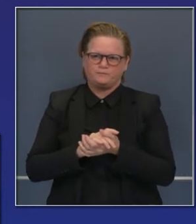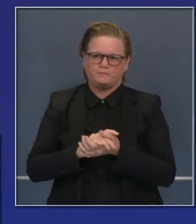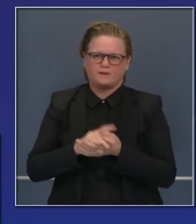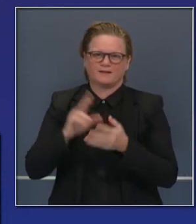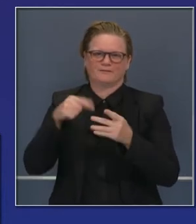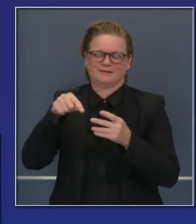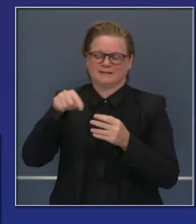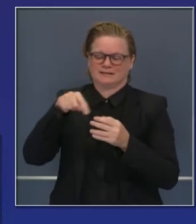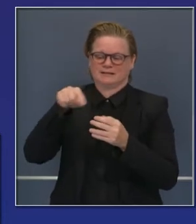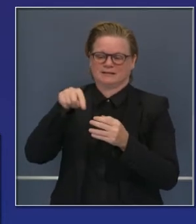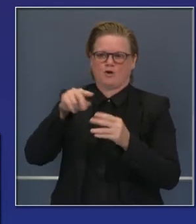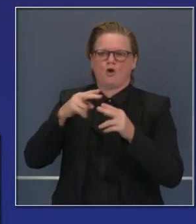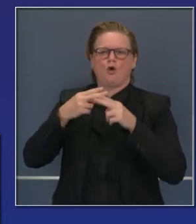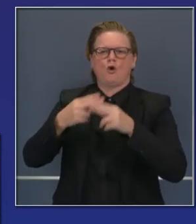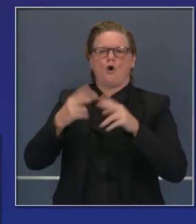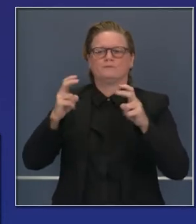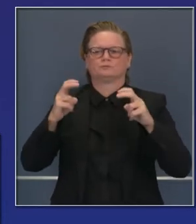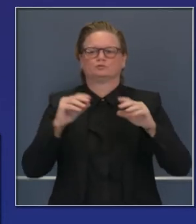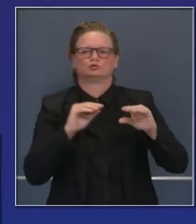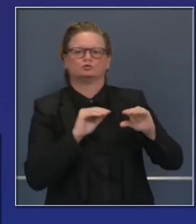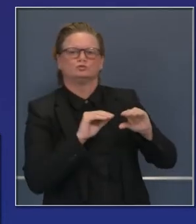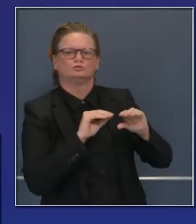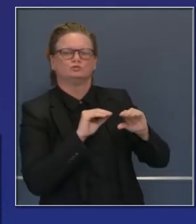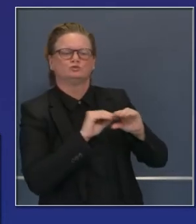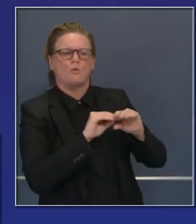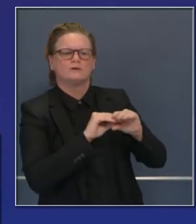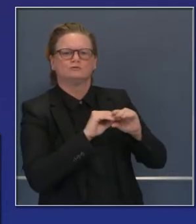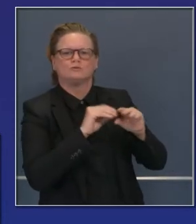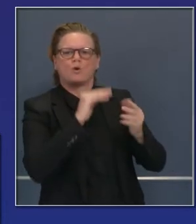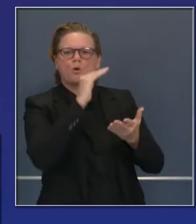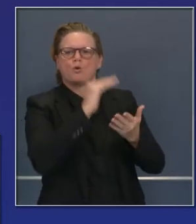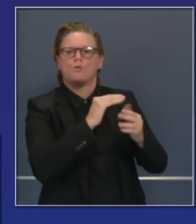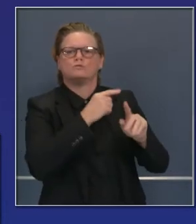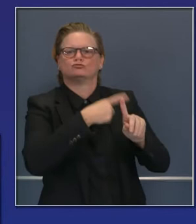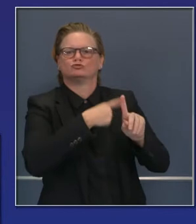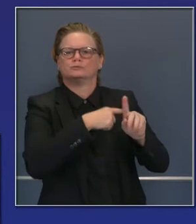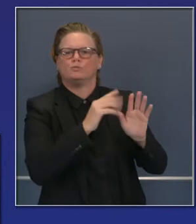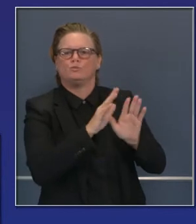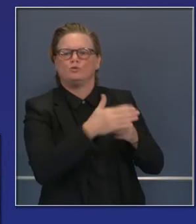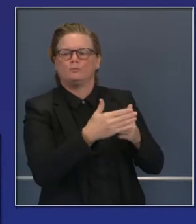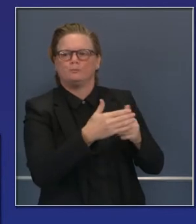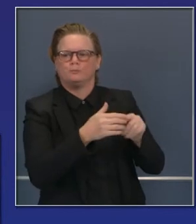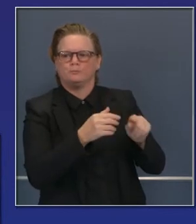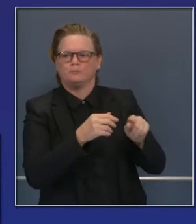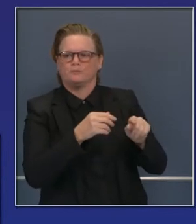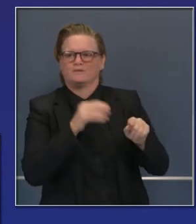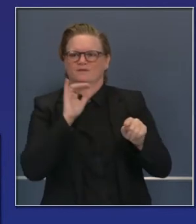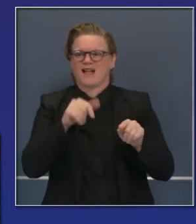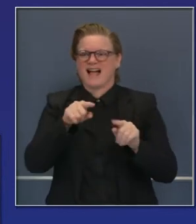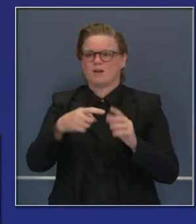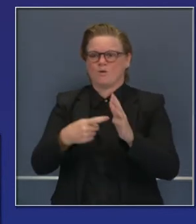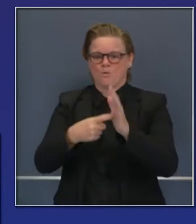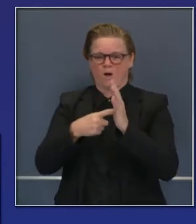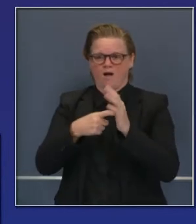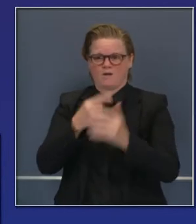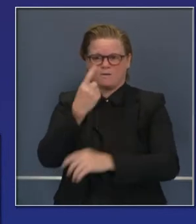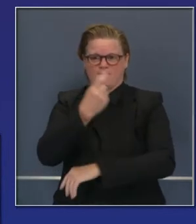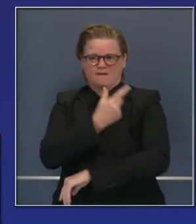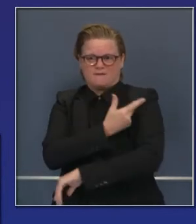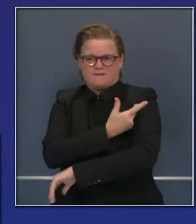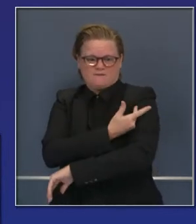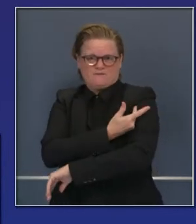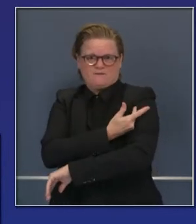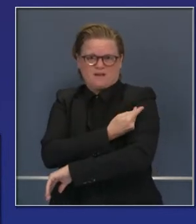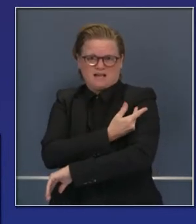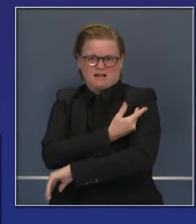difíciles de almacenar porque requieren bajísimas temperaturas. Luego la segunda tanda en unas tres semanas. Como les